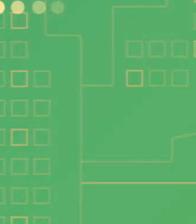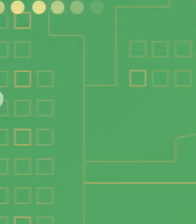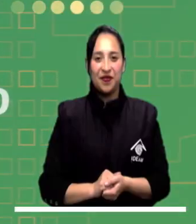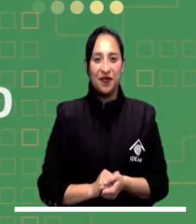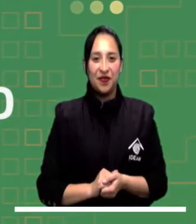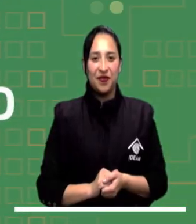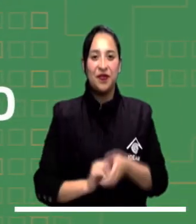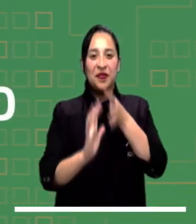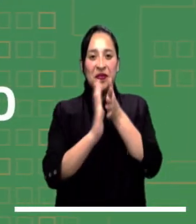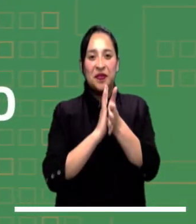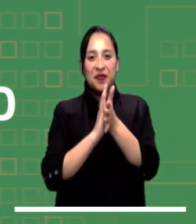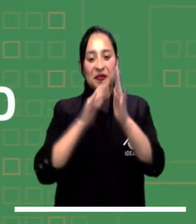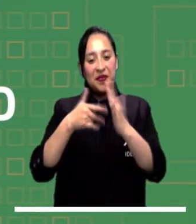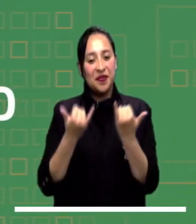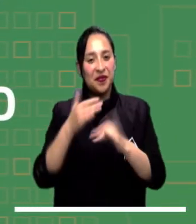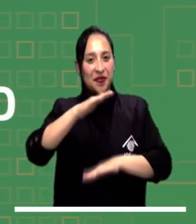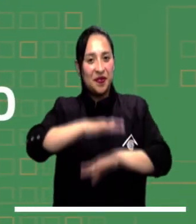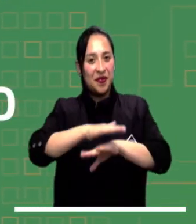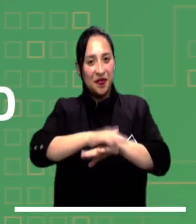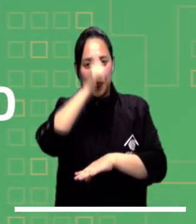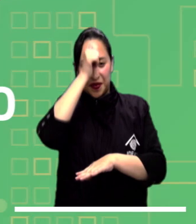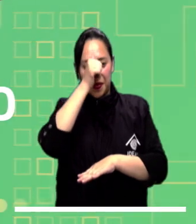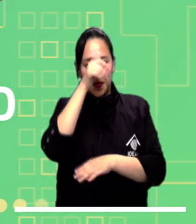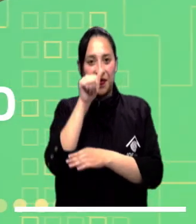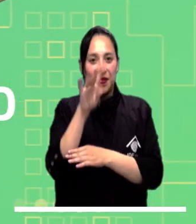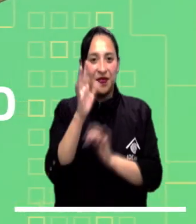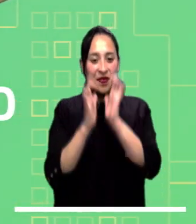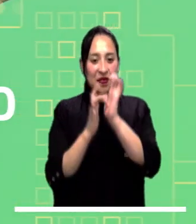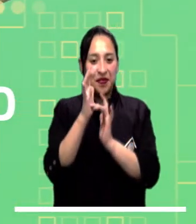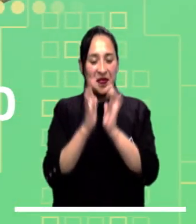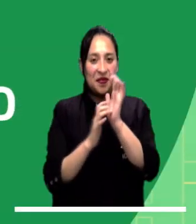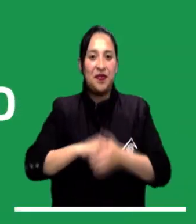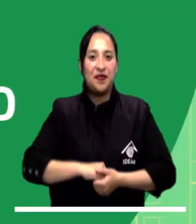Prognóstico del tiempo para la tarde de hoy, domingo 14 de abril.